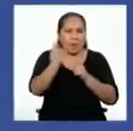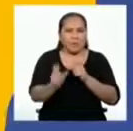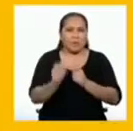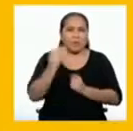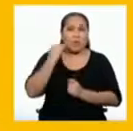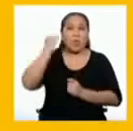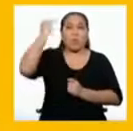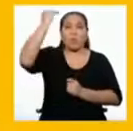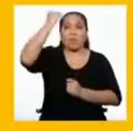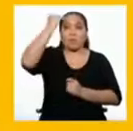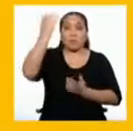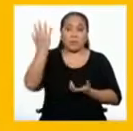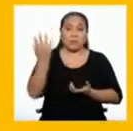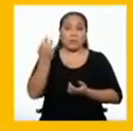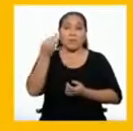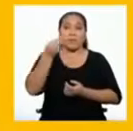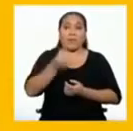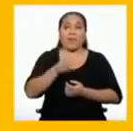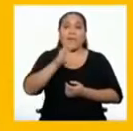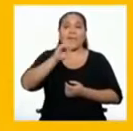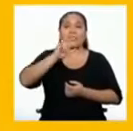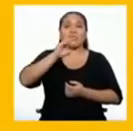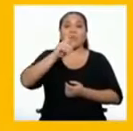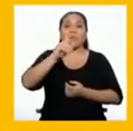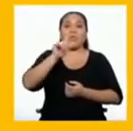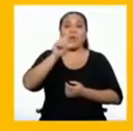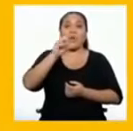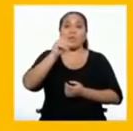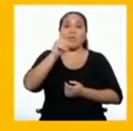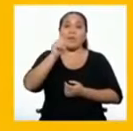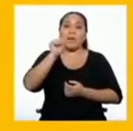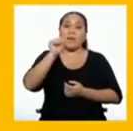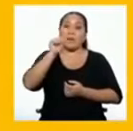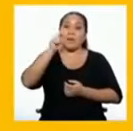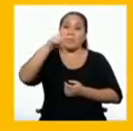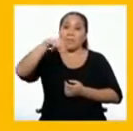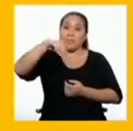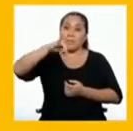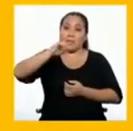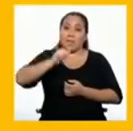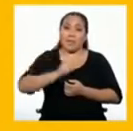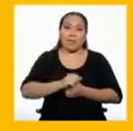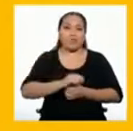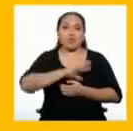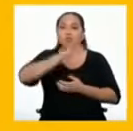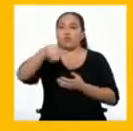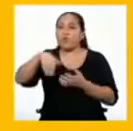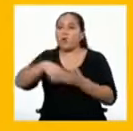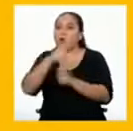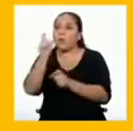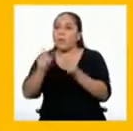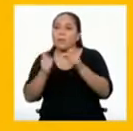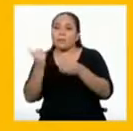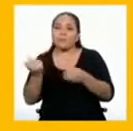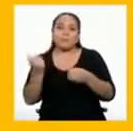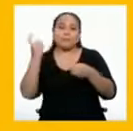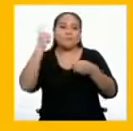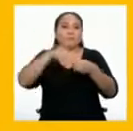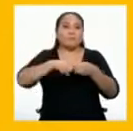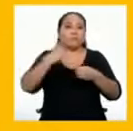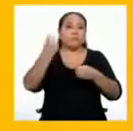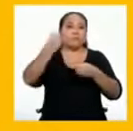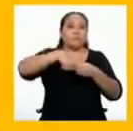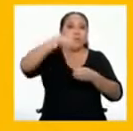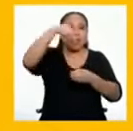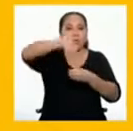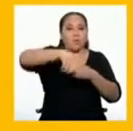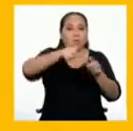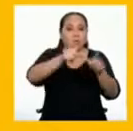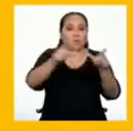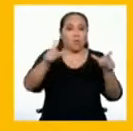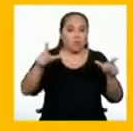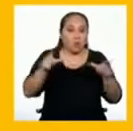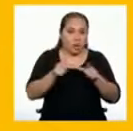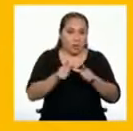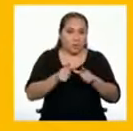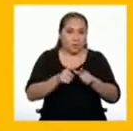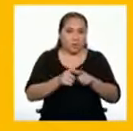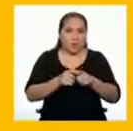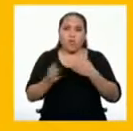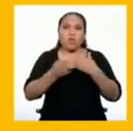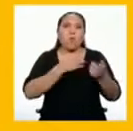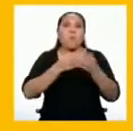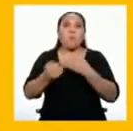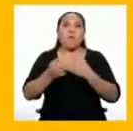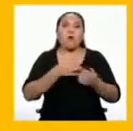es que la ciudadanía les pertenece a todas las personas que habitamos este mismo espacio, sin importar su edad, género o lugar de origen.